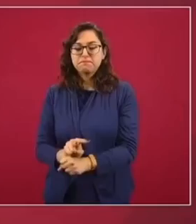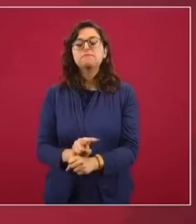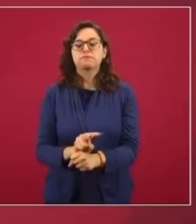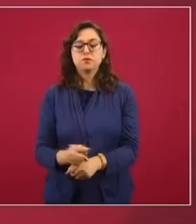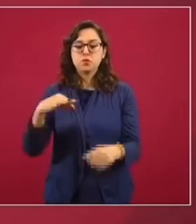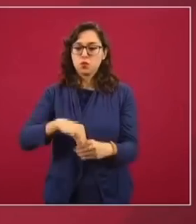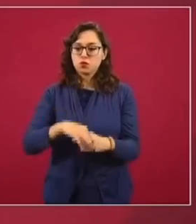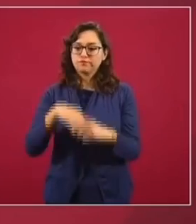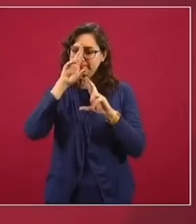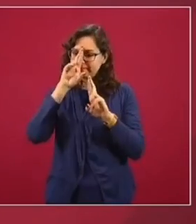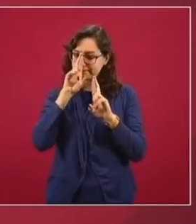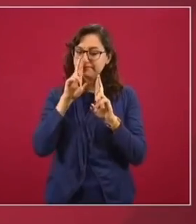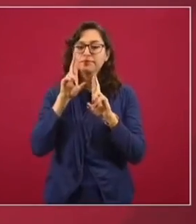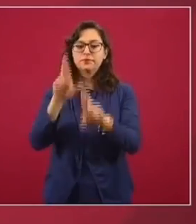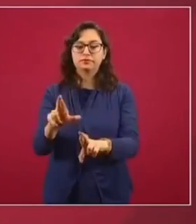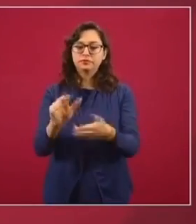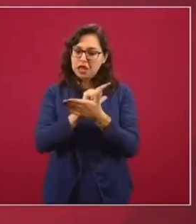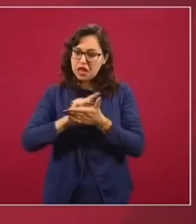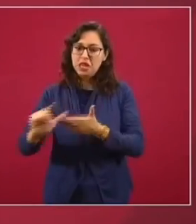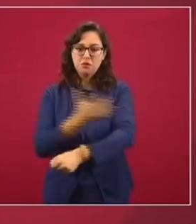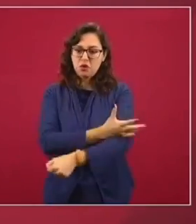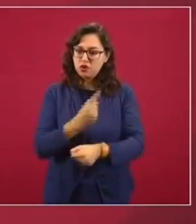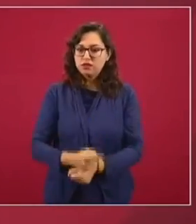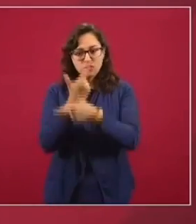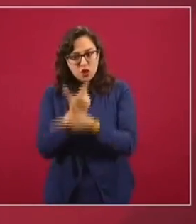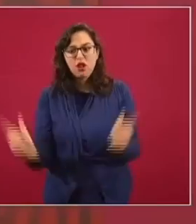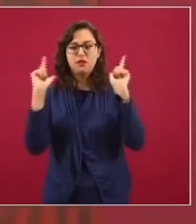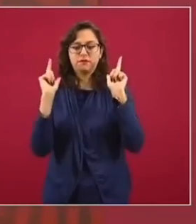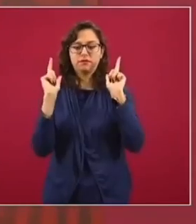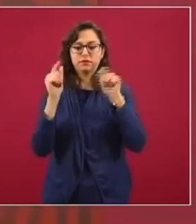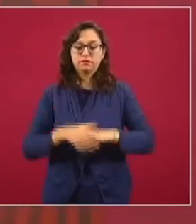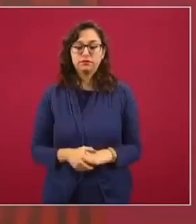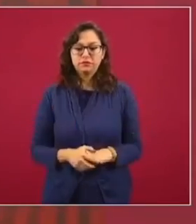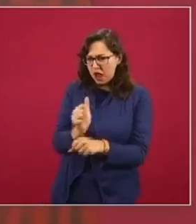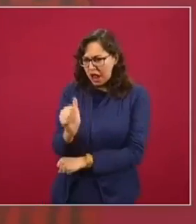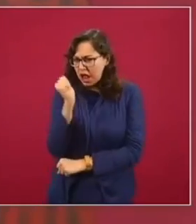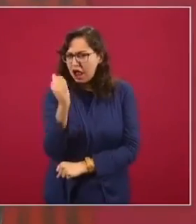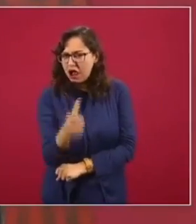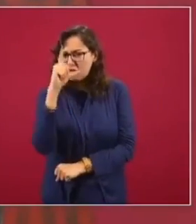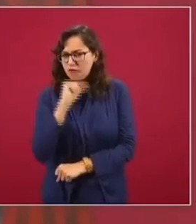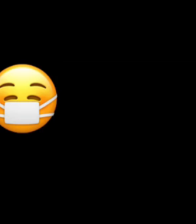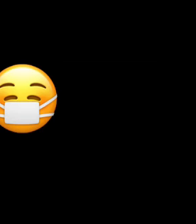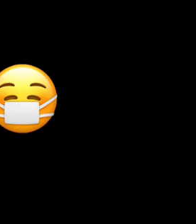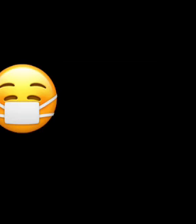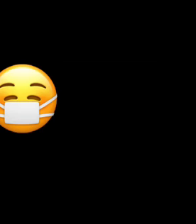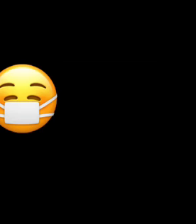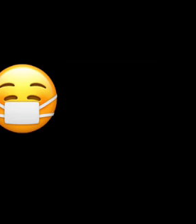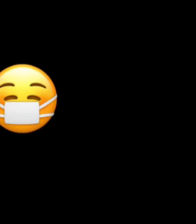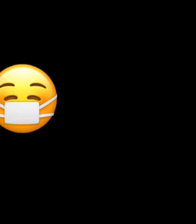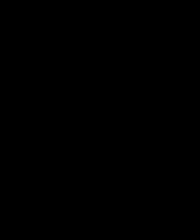respete el voto de los ciudadanos, que las elecciones sean limpias y sean libres, y denunciar fraudes.